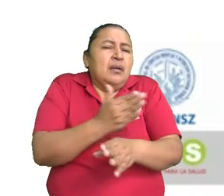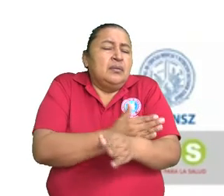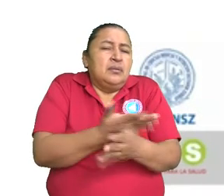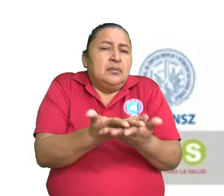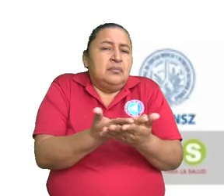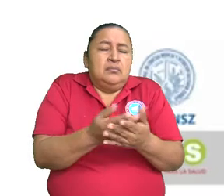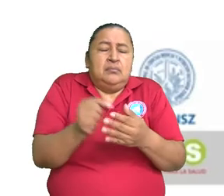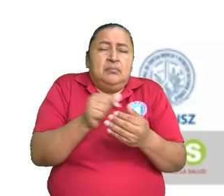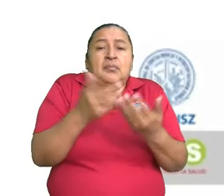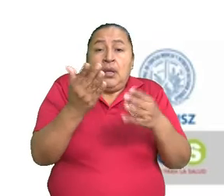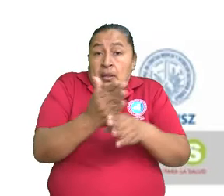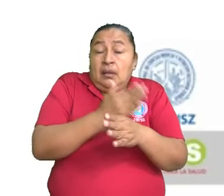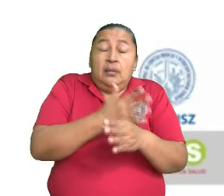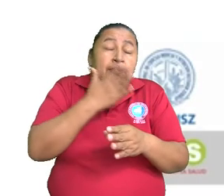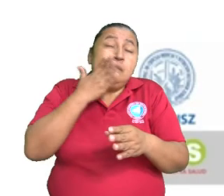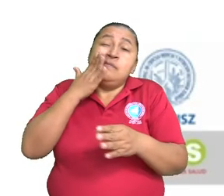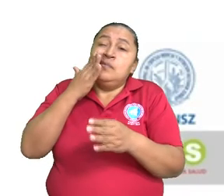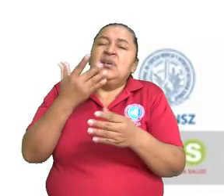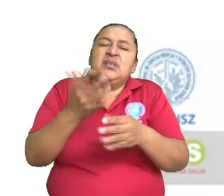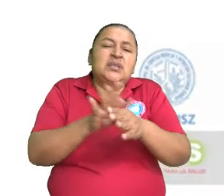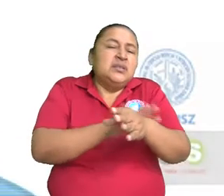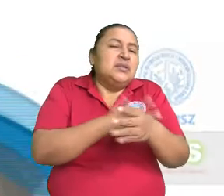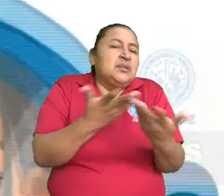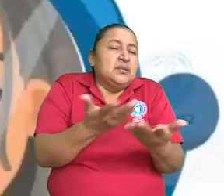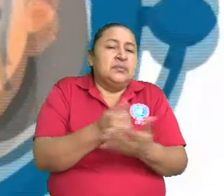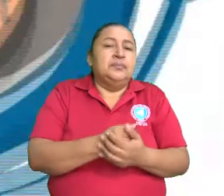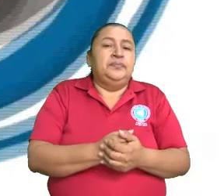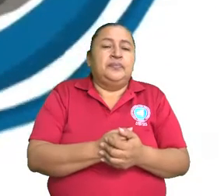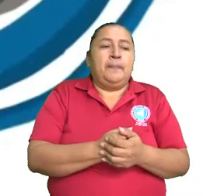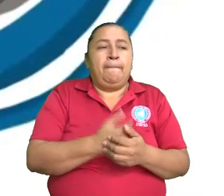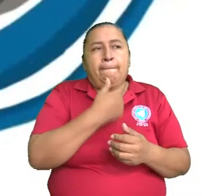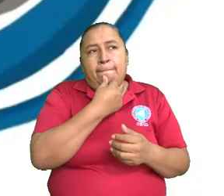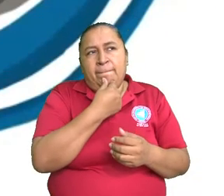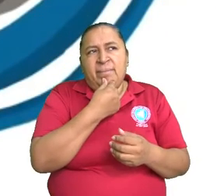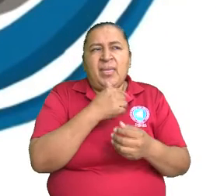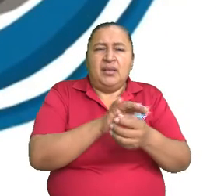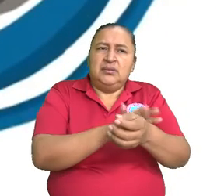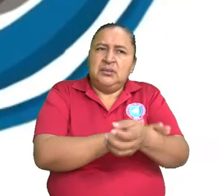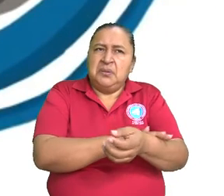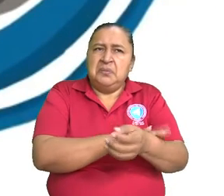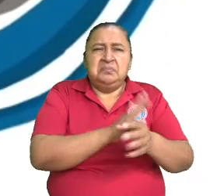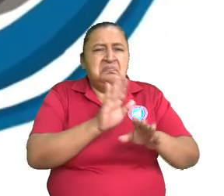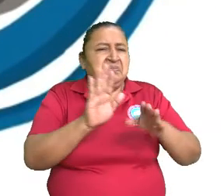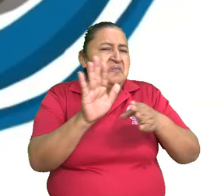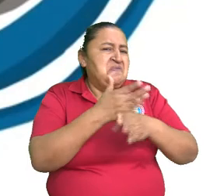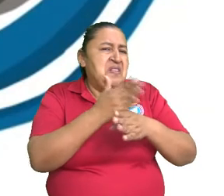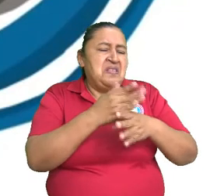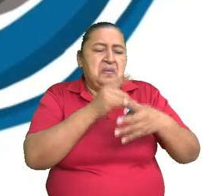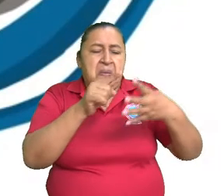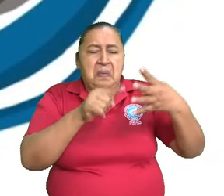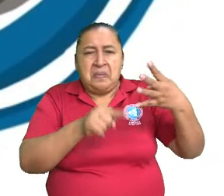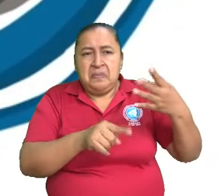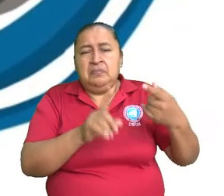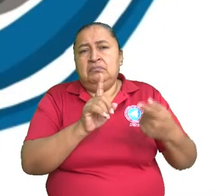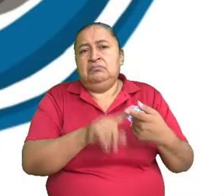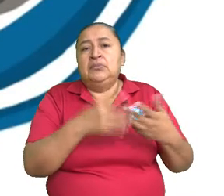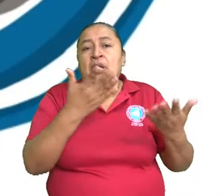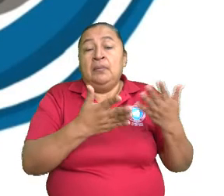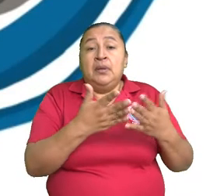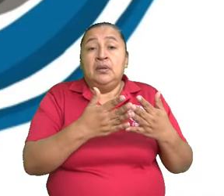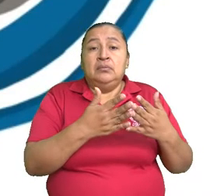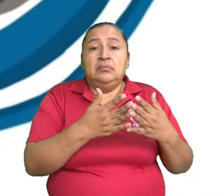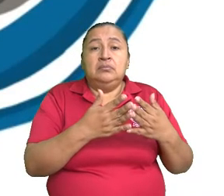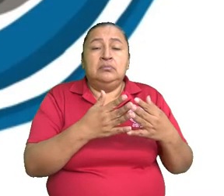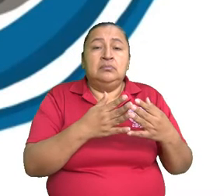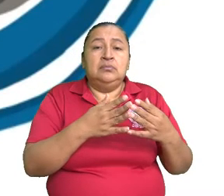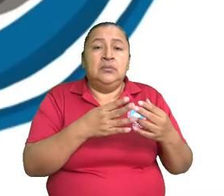de tener una parálisis facial? Ok. La sintomatología puede ser muy variada. Puede ir desde parálisis